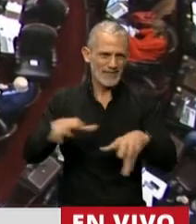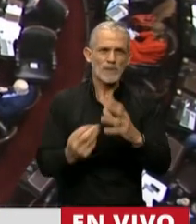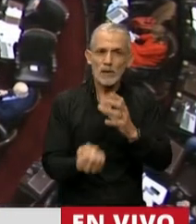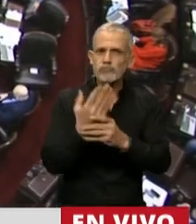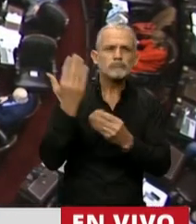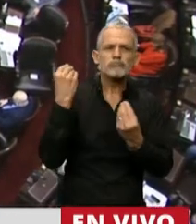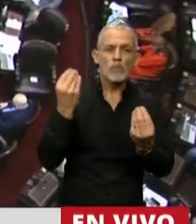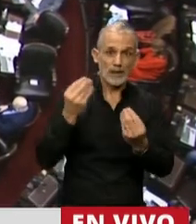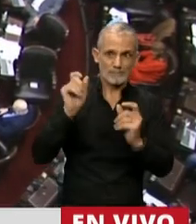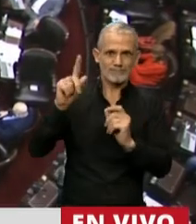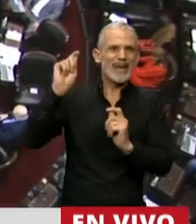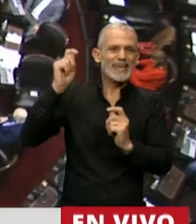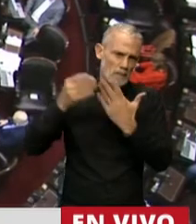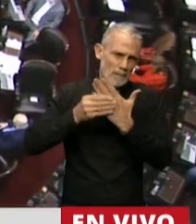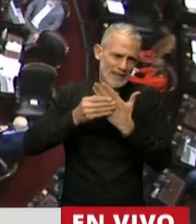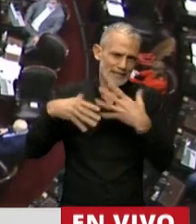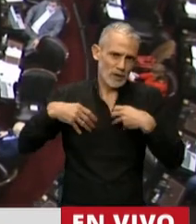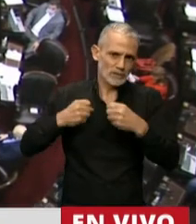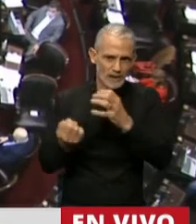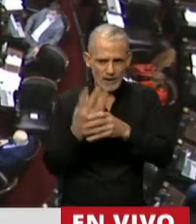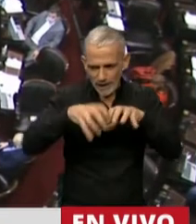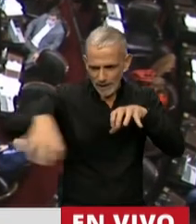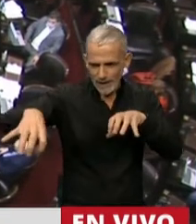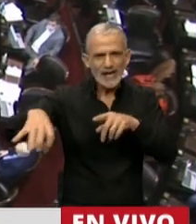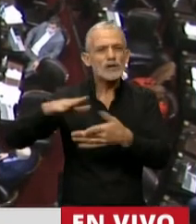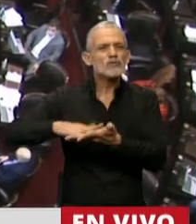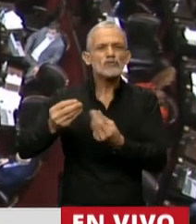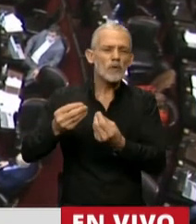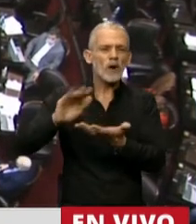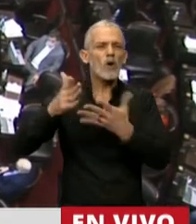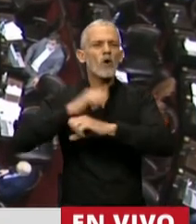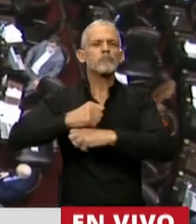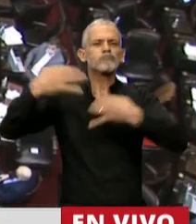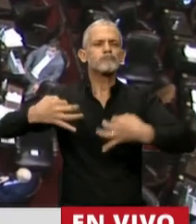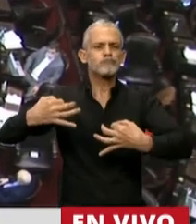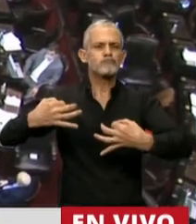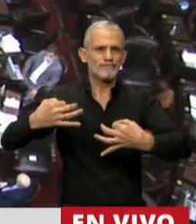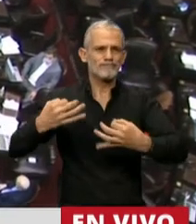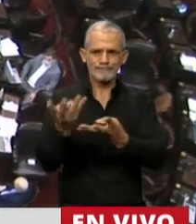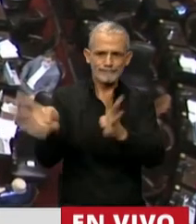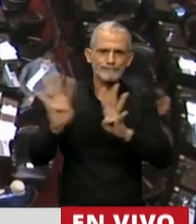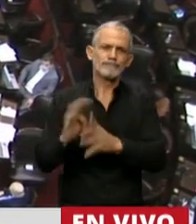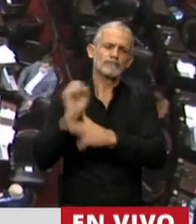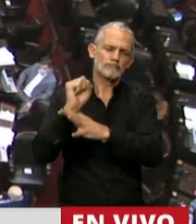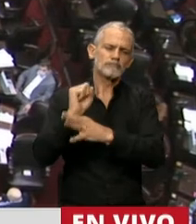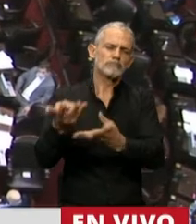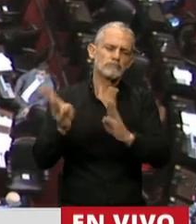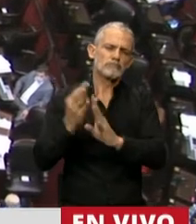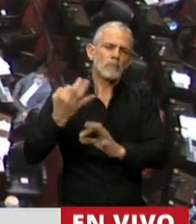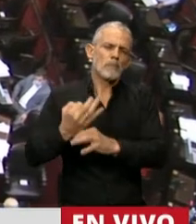creado justamente por el Ministerio de Salud para entender en temas de bioética y que está integrado por prestigiosos